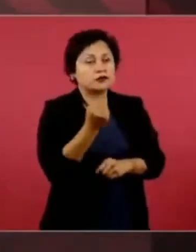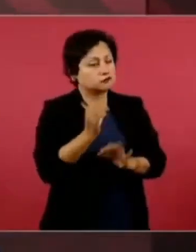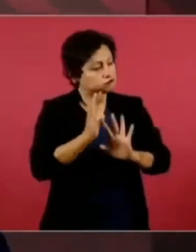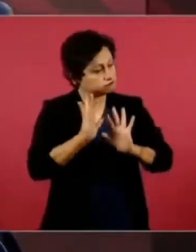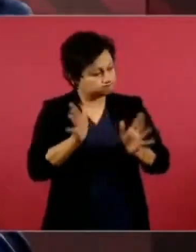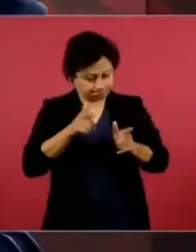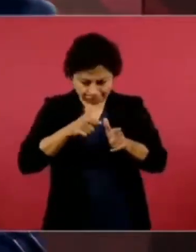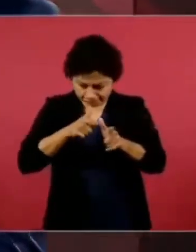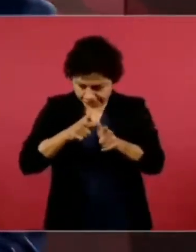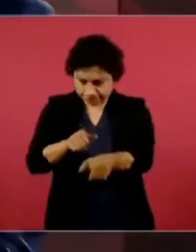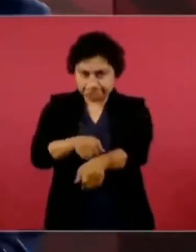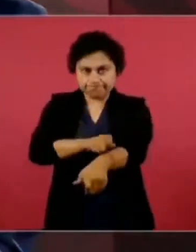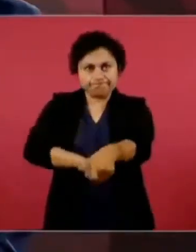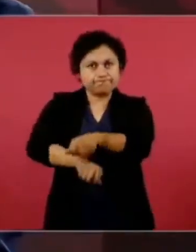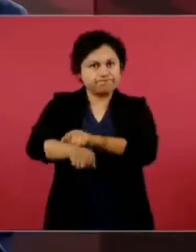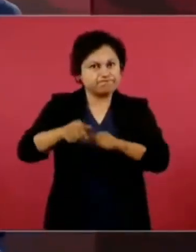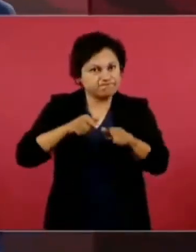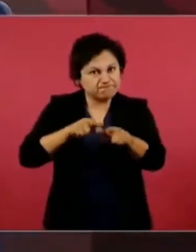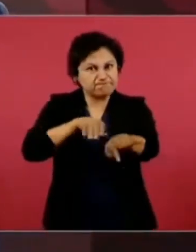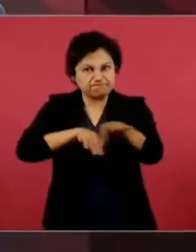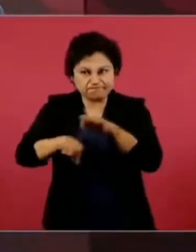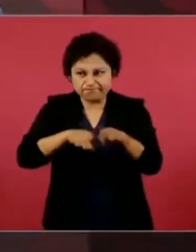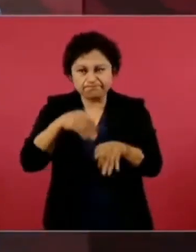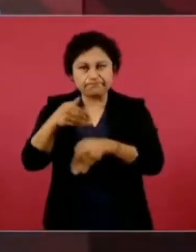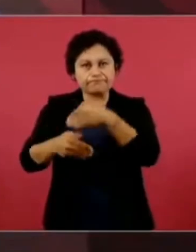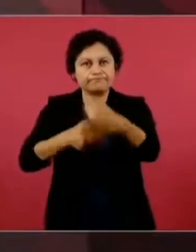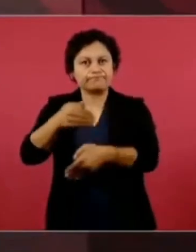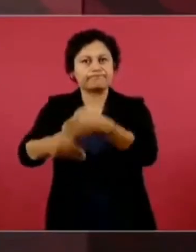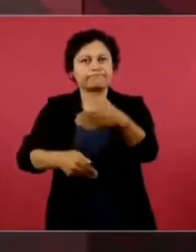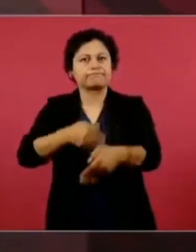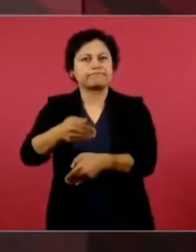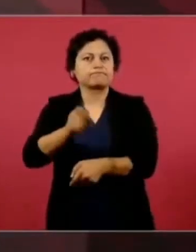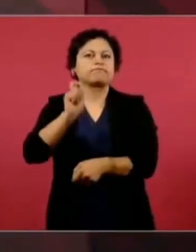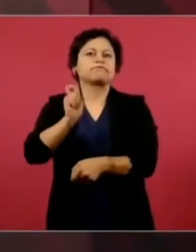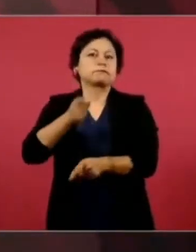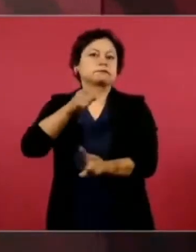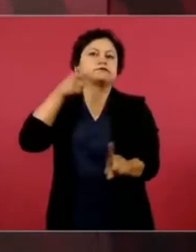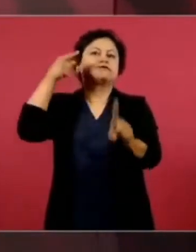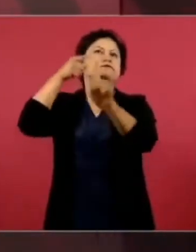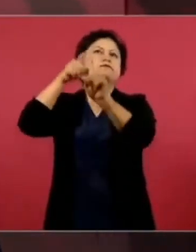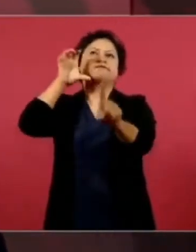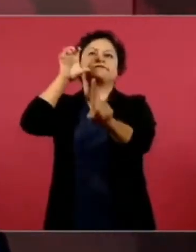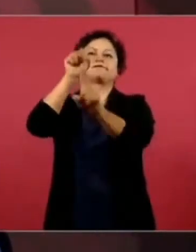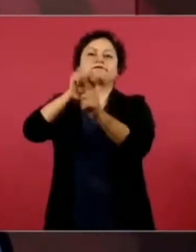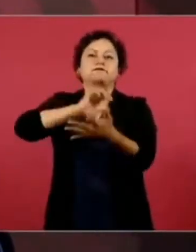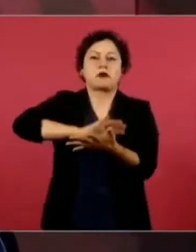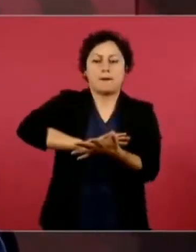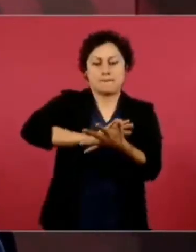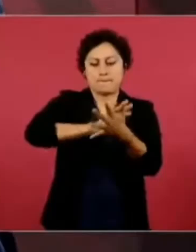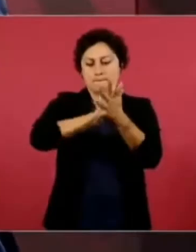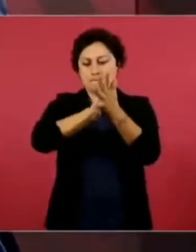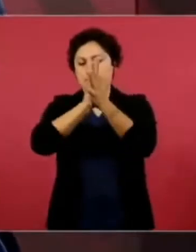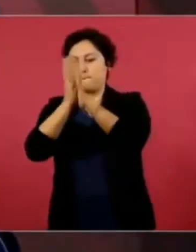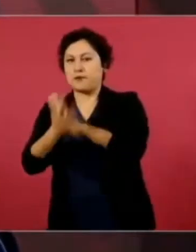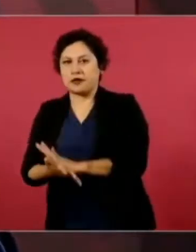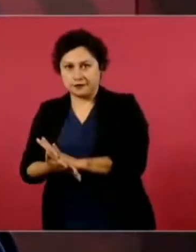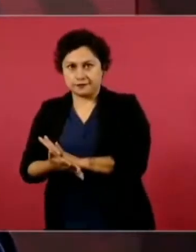retomar el proyecto de transformación y